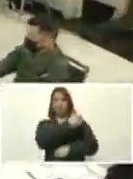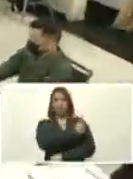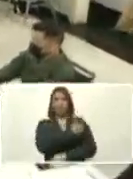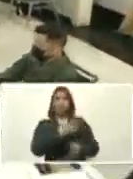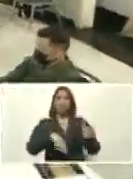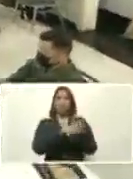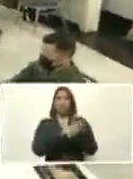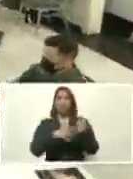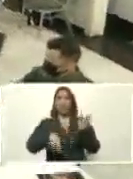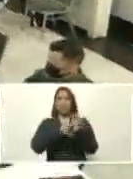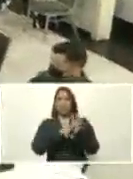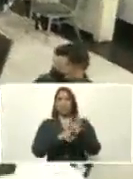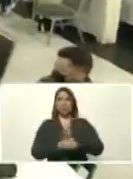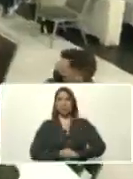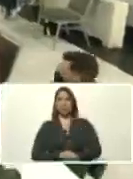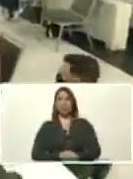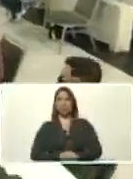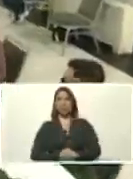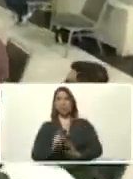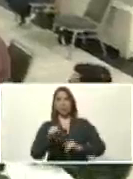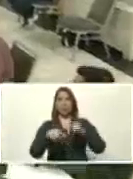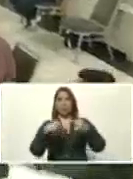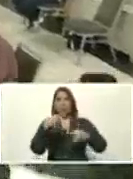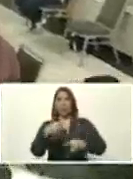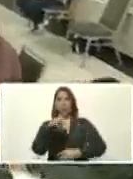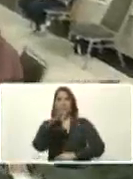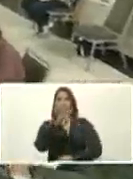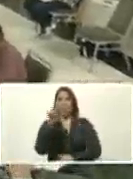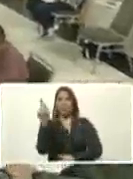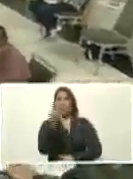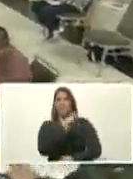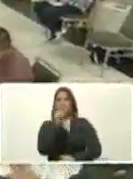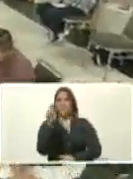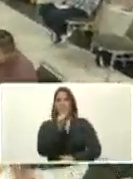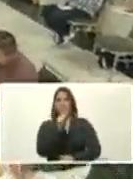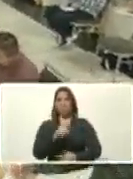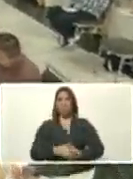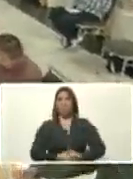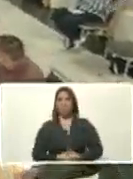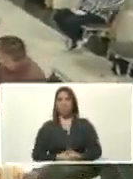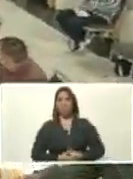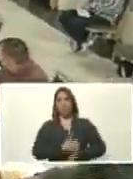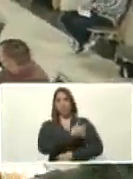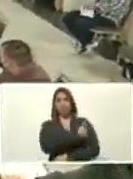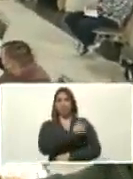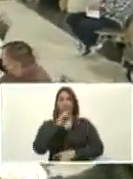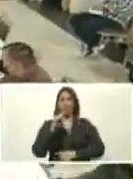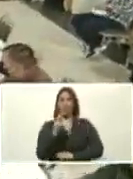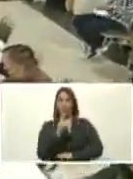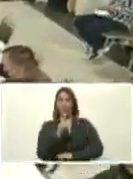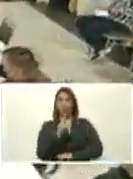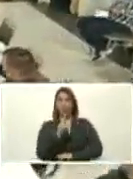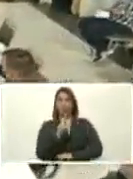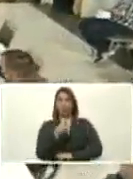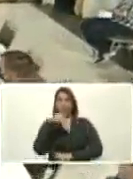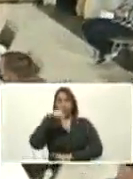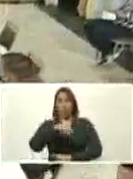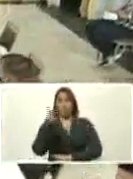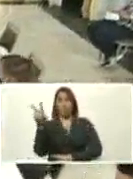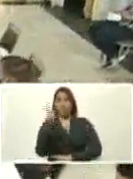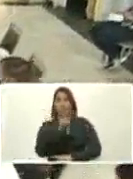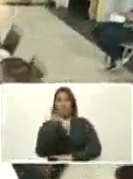refuerzo después de cuatro meses de la vacuna principal. Así que en Venezuela